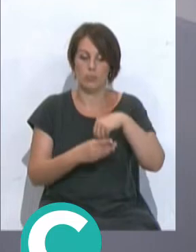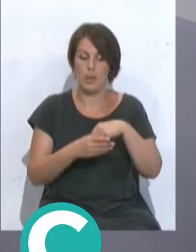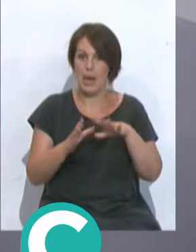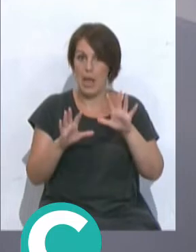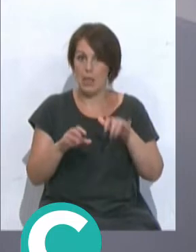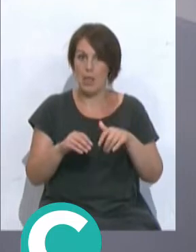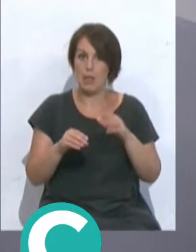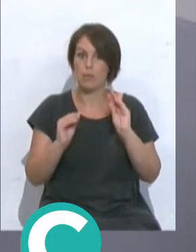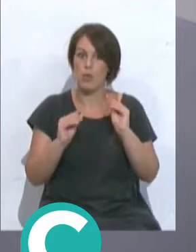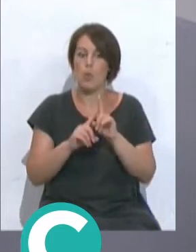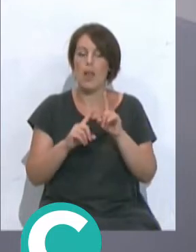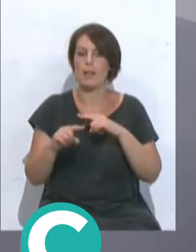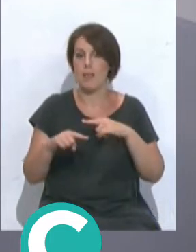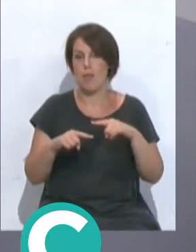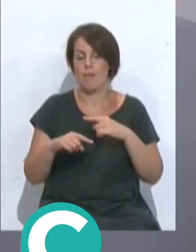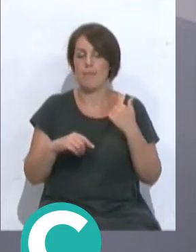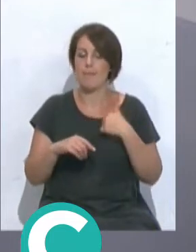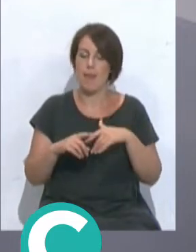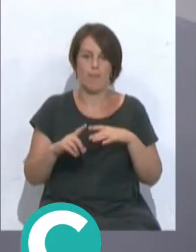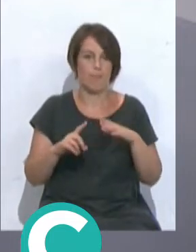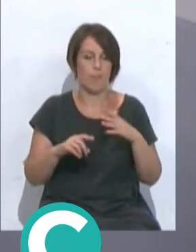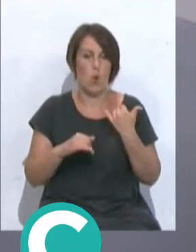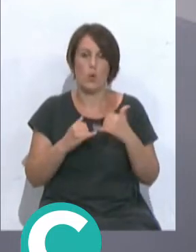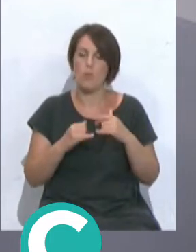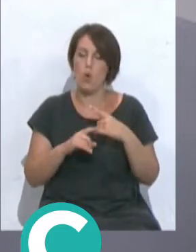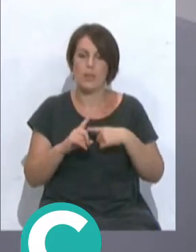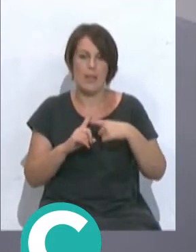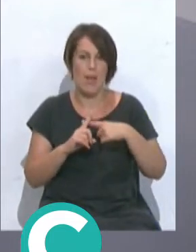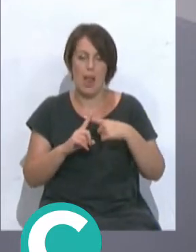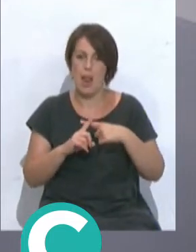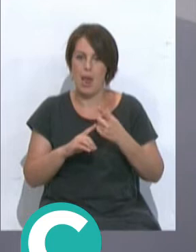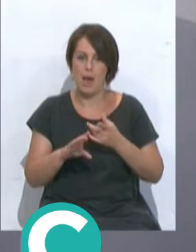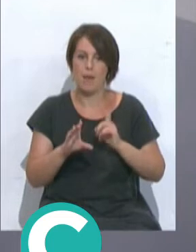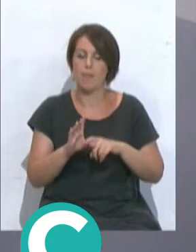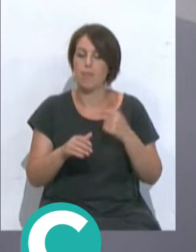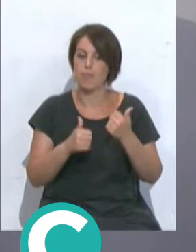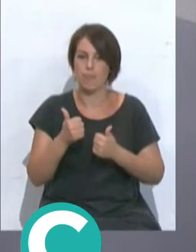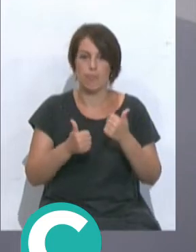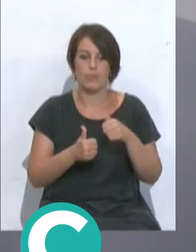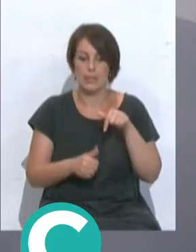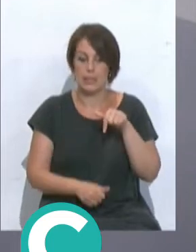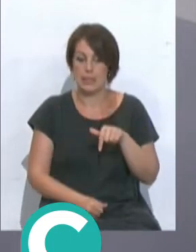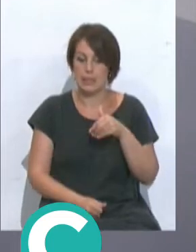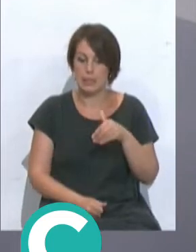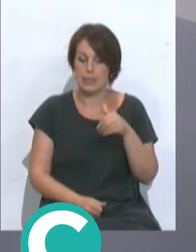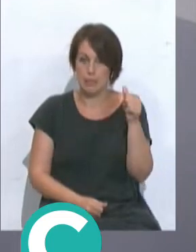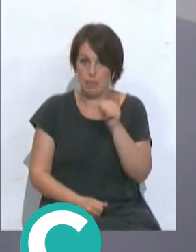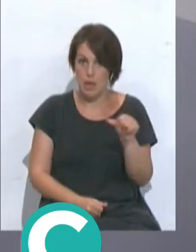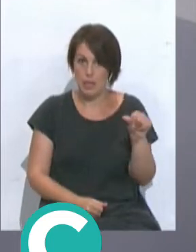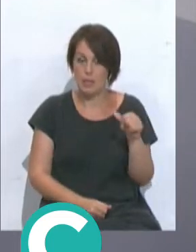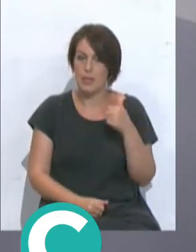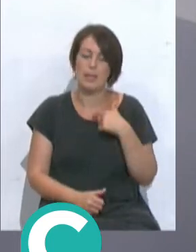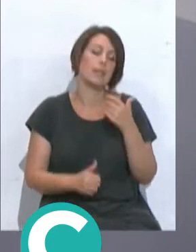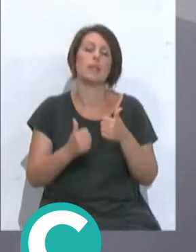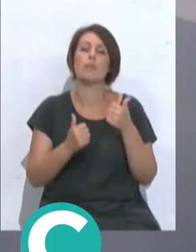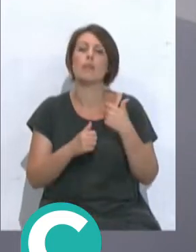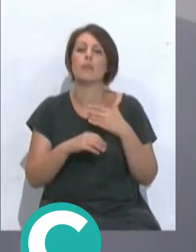Cádiz, que se está formando como entrenador, que ha alcanzado ya el último nivel, que se está examinando esta semana, ya en los